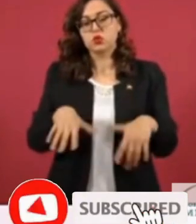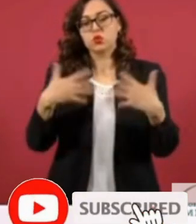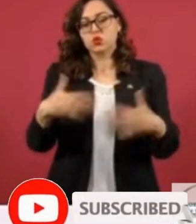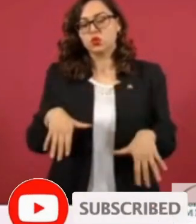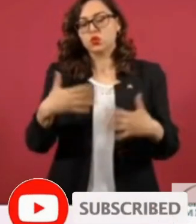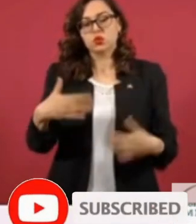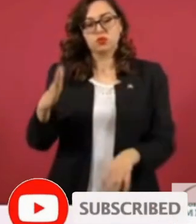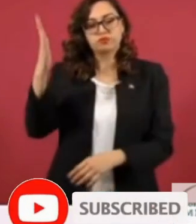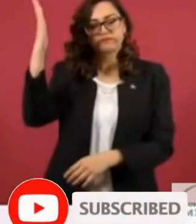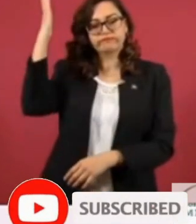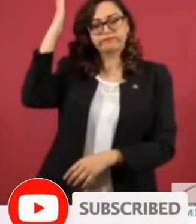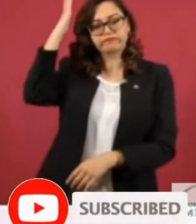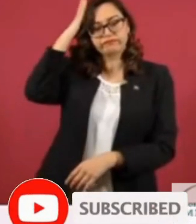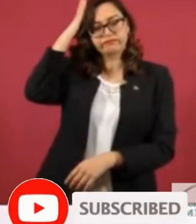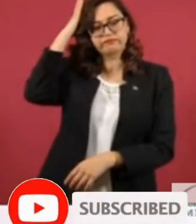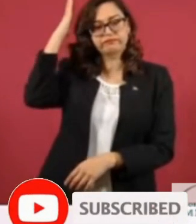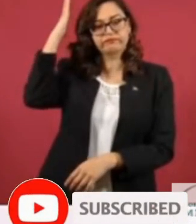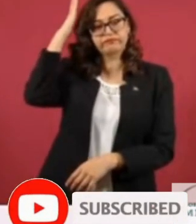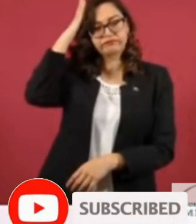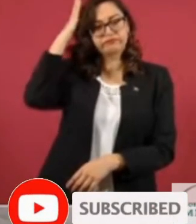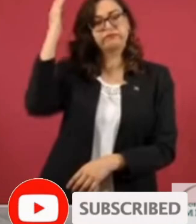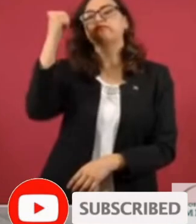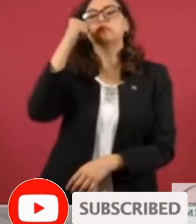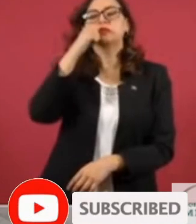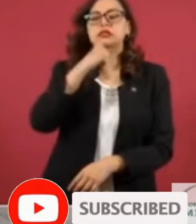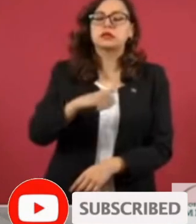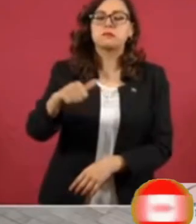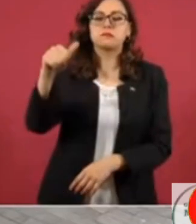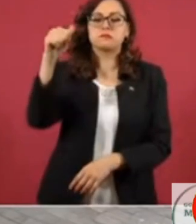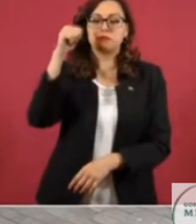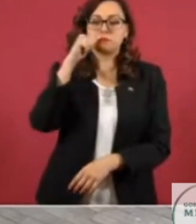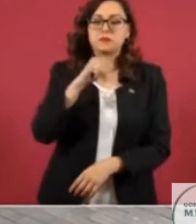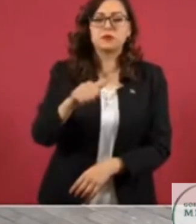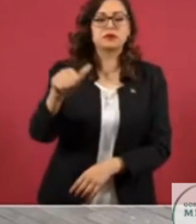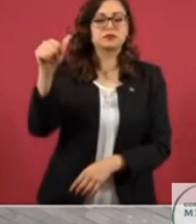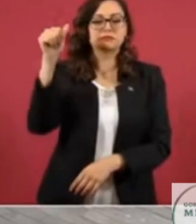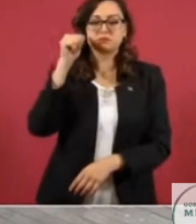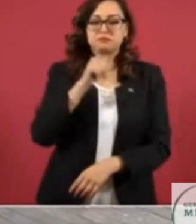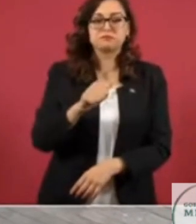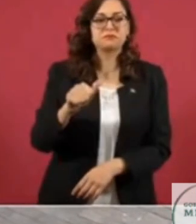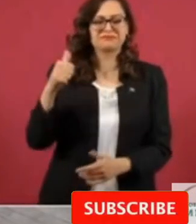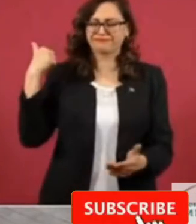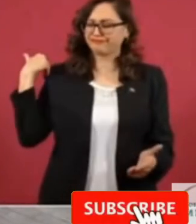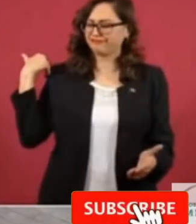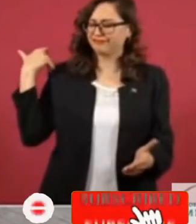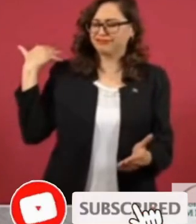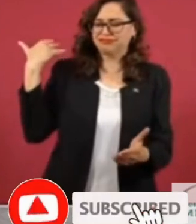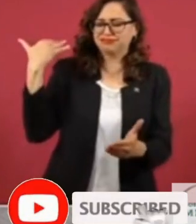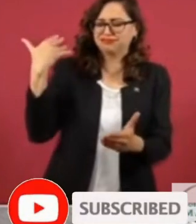y es el defensor hasta nuestros días